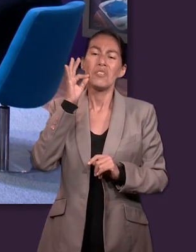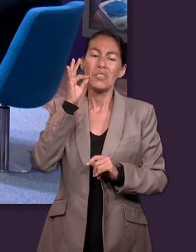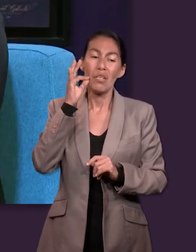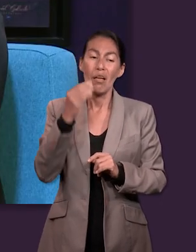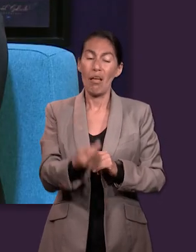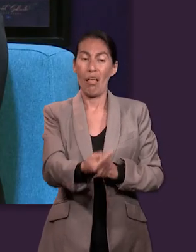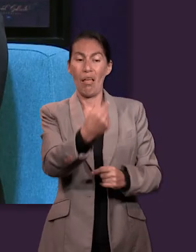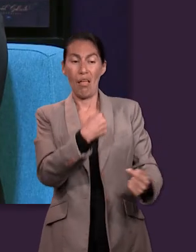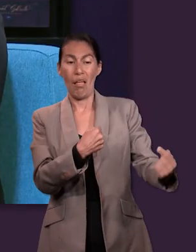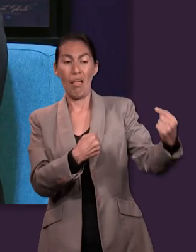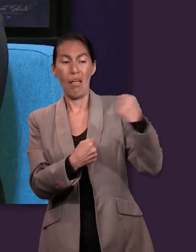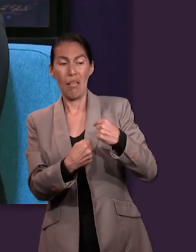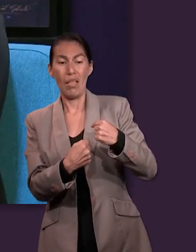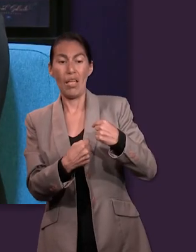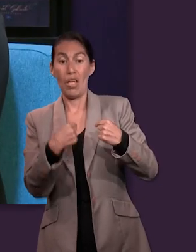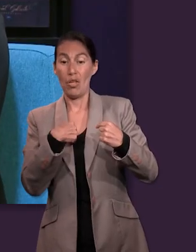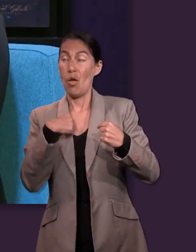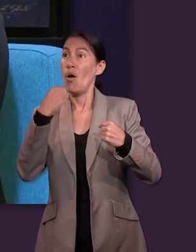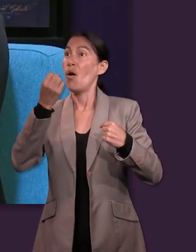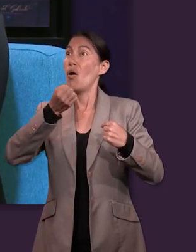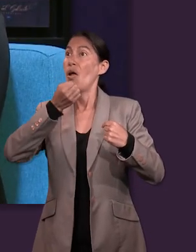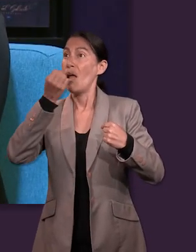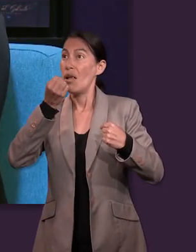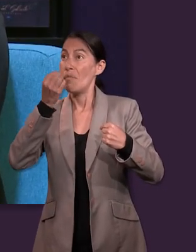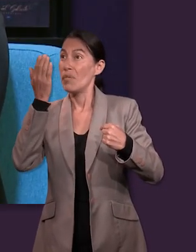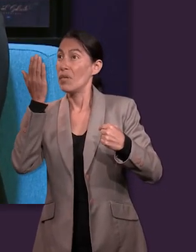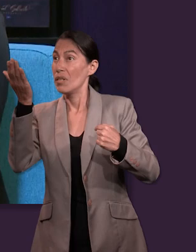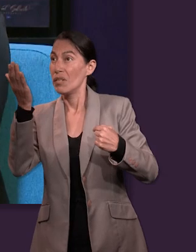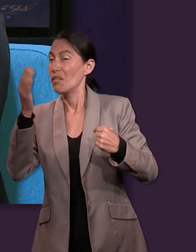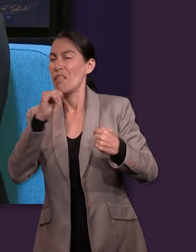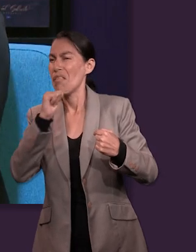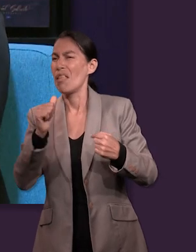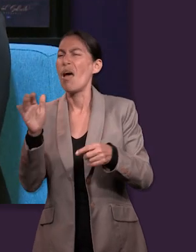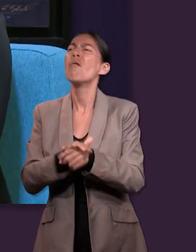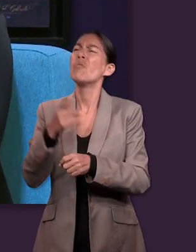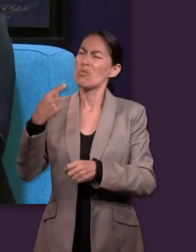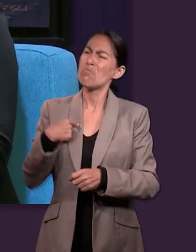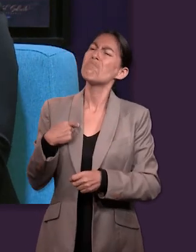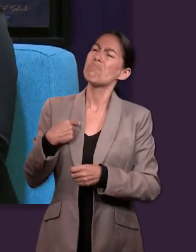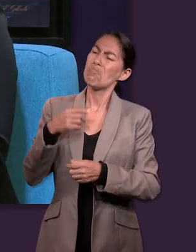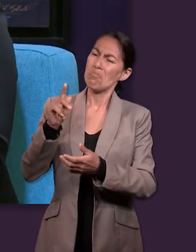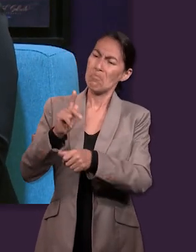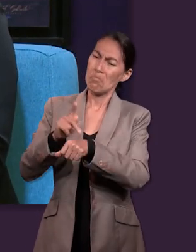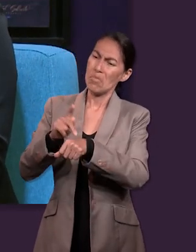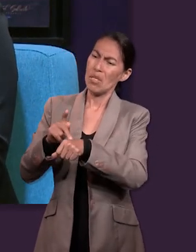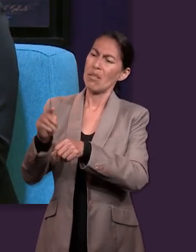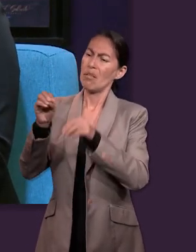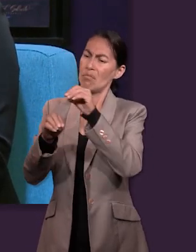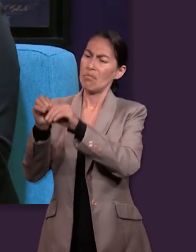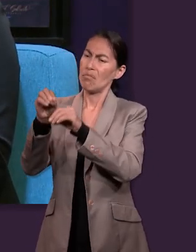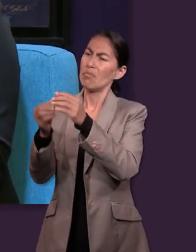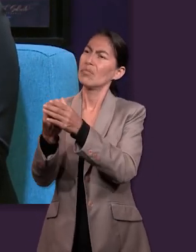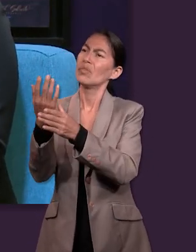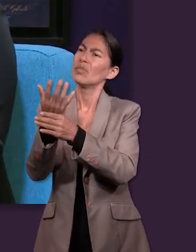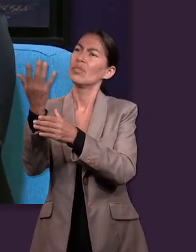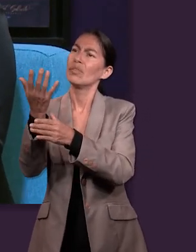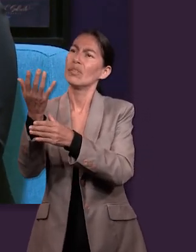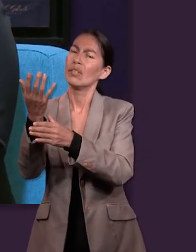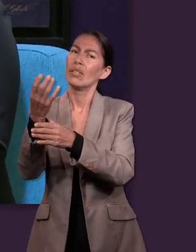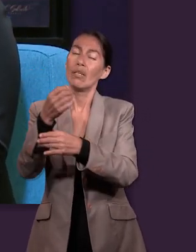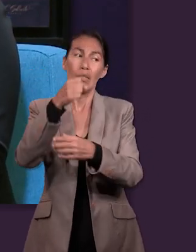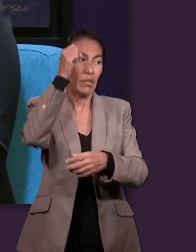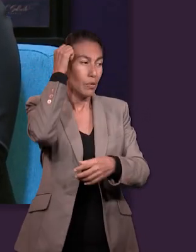pensé, los filisteos ya están por atacarme y ni siquiera he implorado al Señor. Por eso me atreví a ofrecer el holocausto.